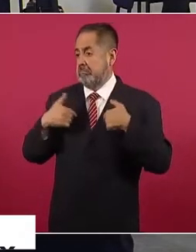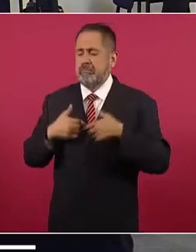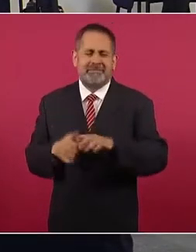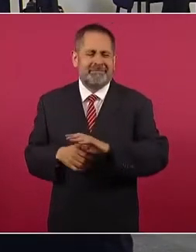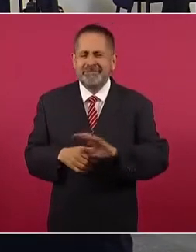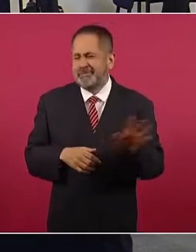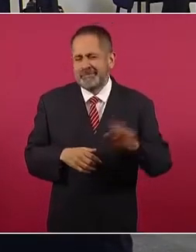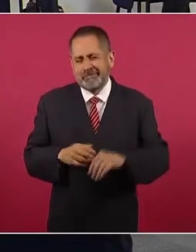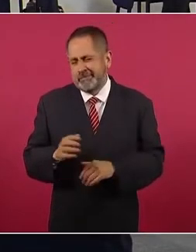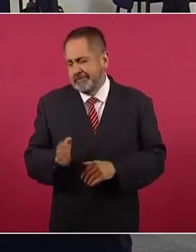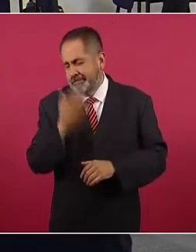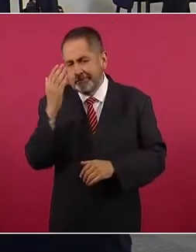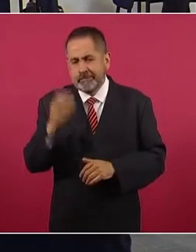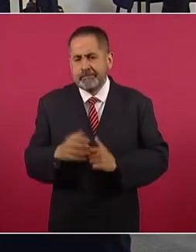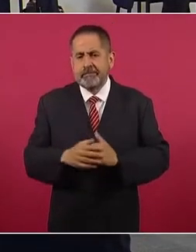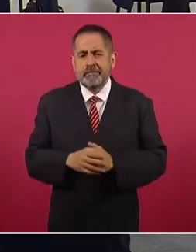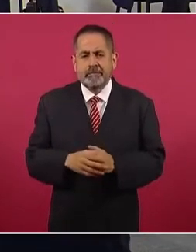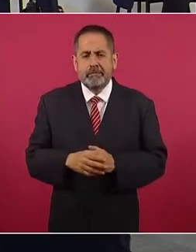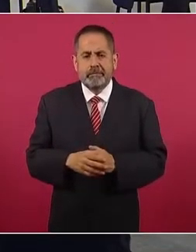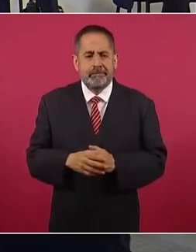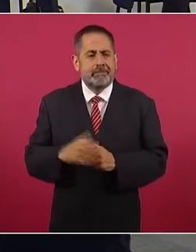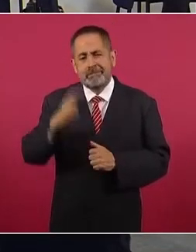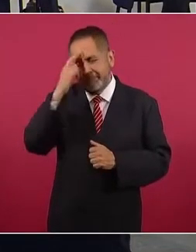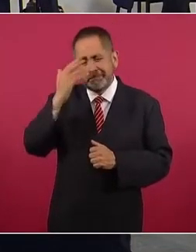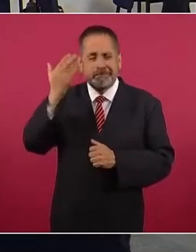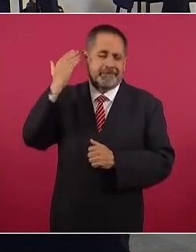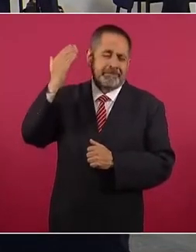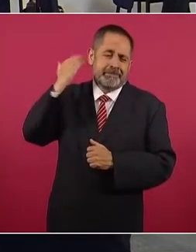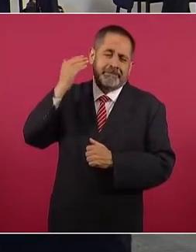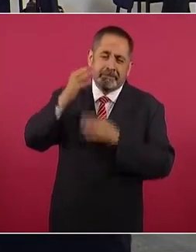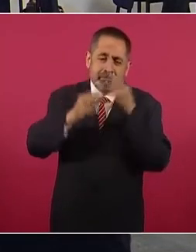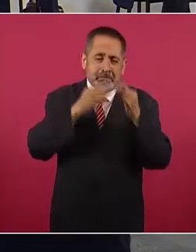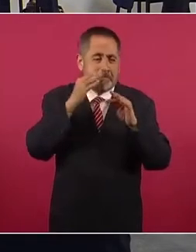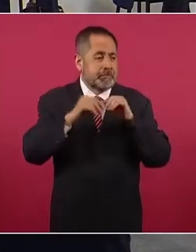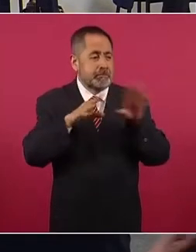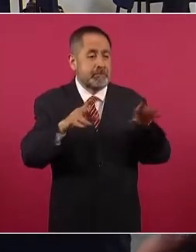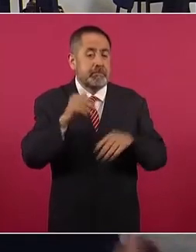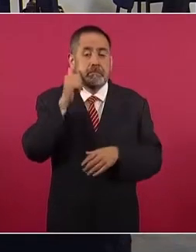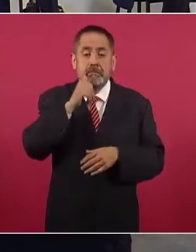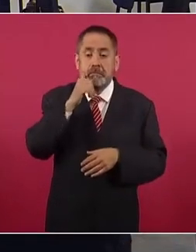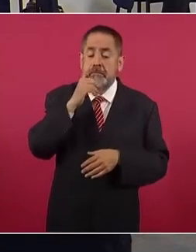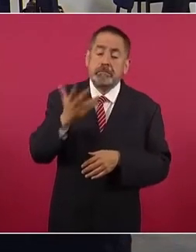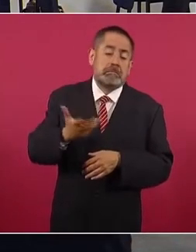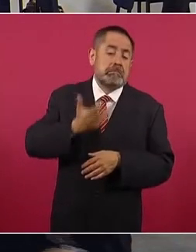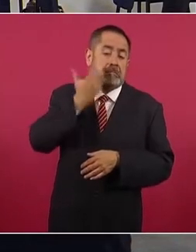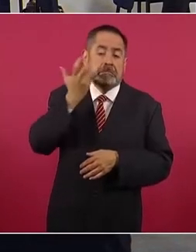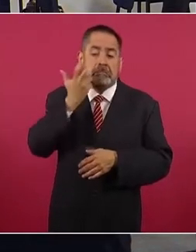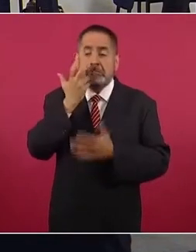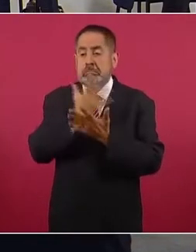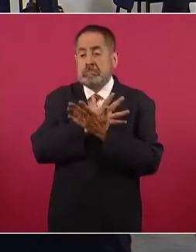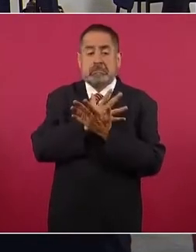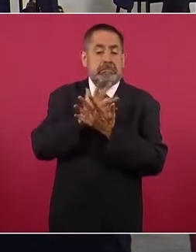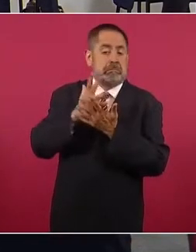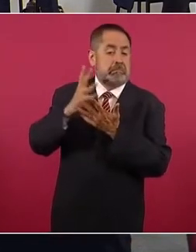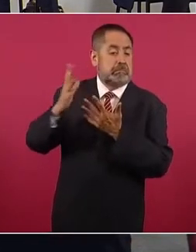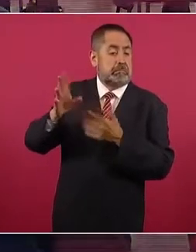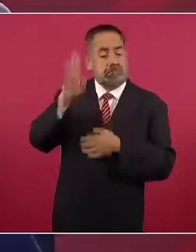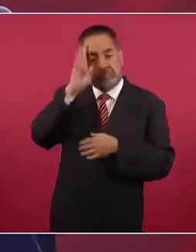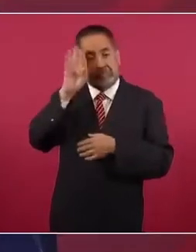a los que nos tenían acostumbrados los medios de información, al sensacionalismo.